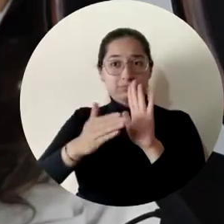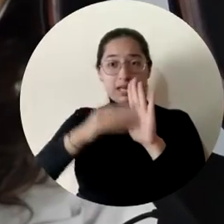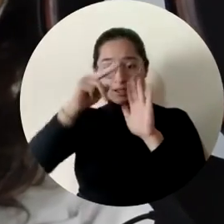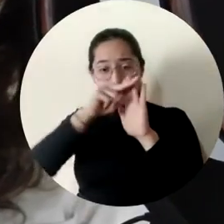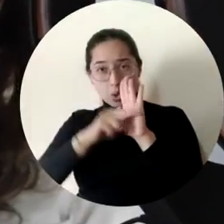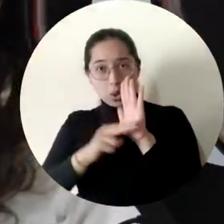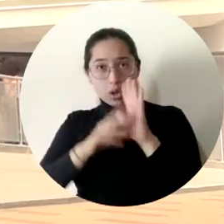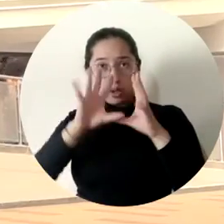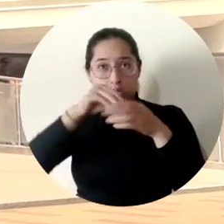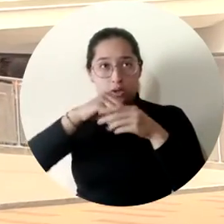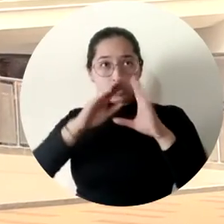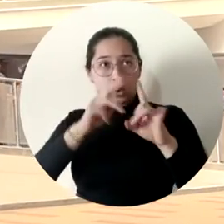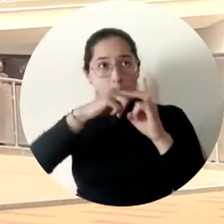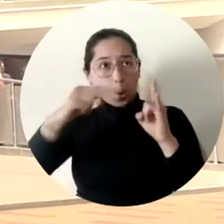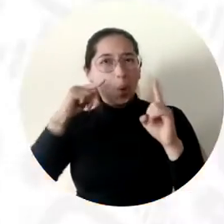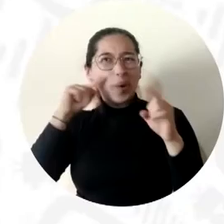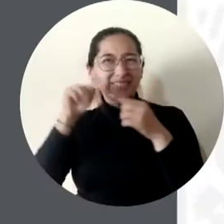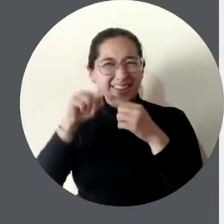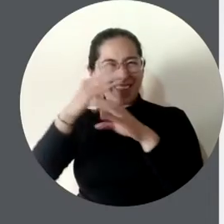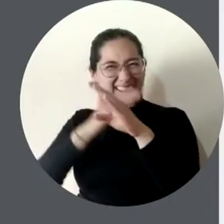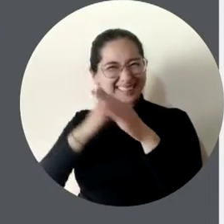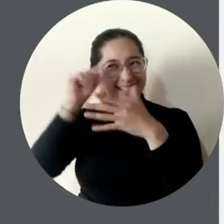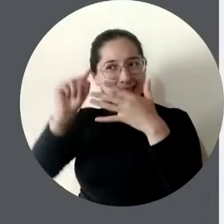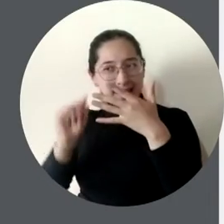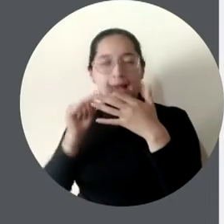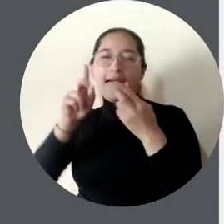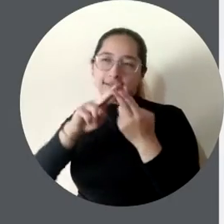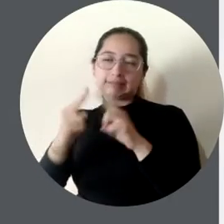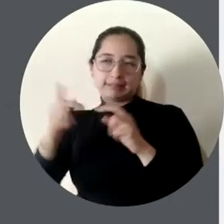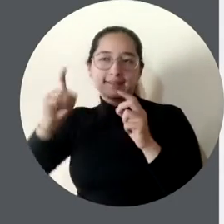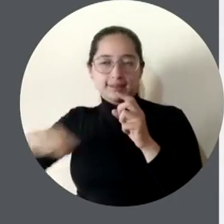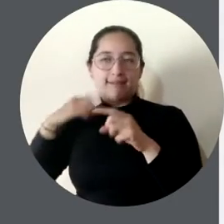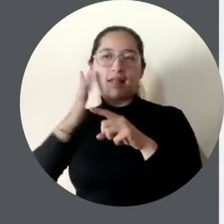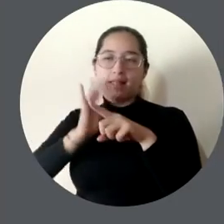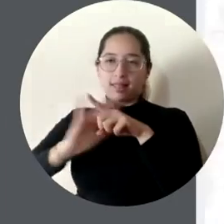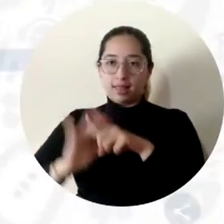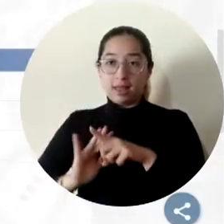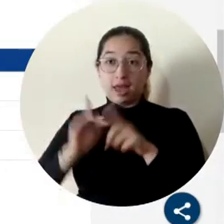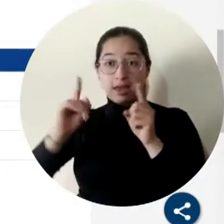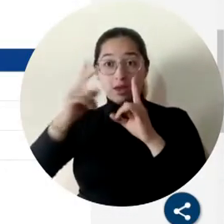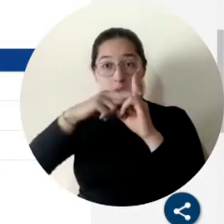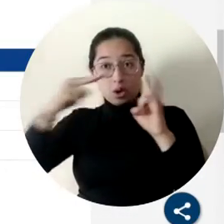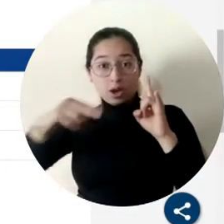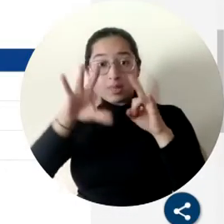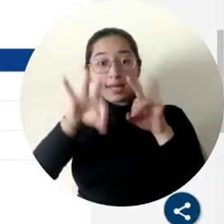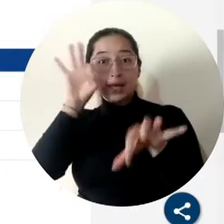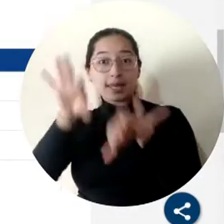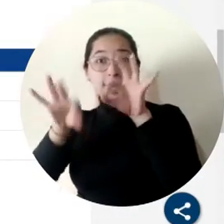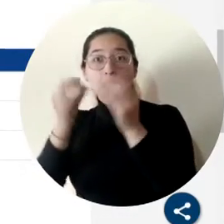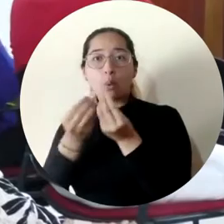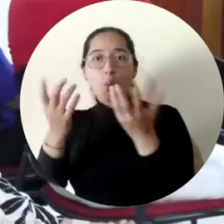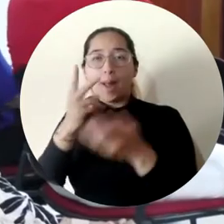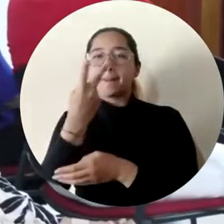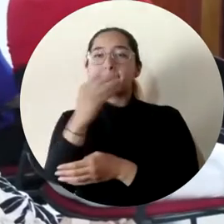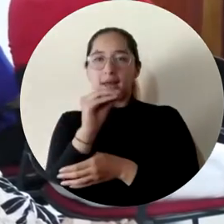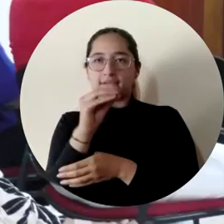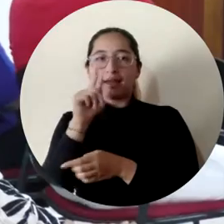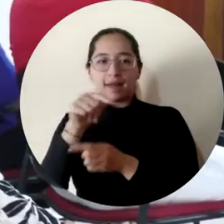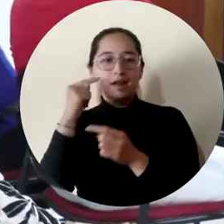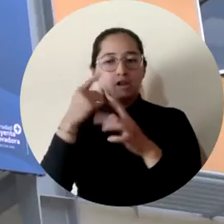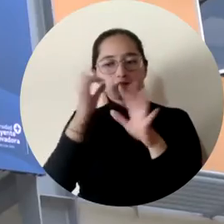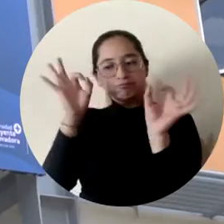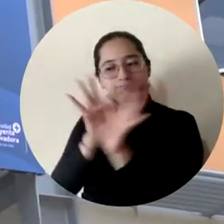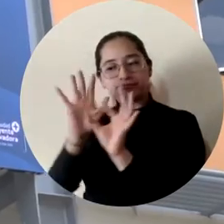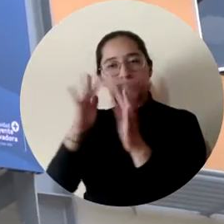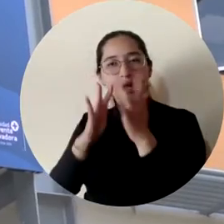están concebidos en nuestra política institucional. El programa de estímulos beneficiará a 30 proyectos que estén enfocados a dar respuestas a las metas y